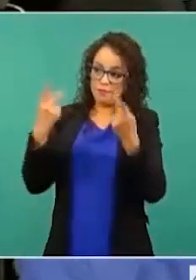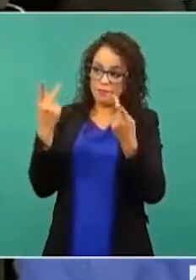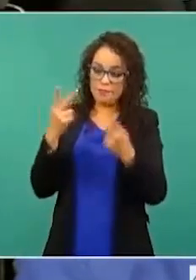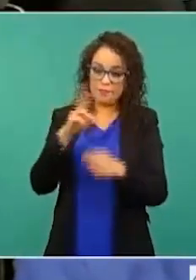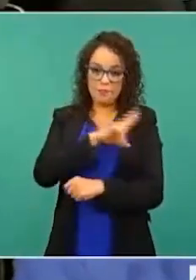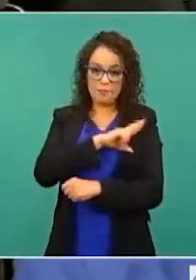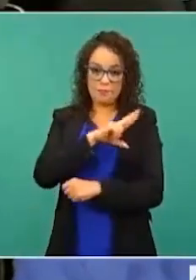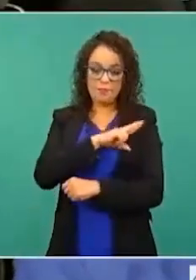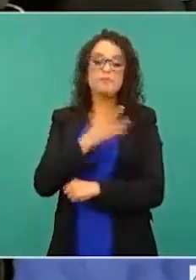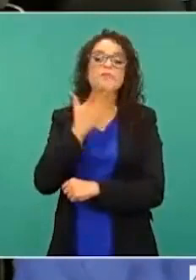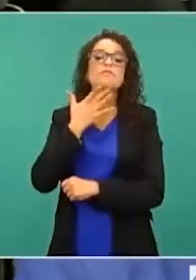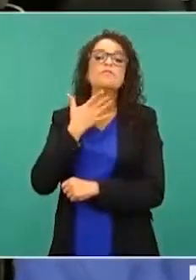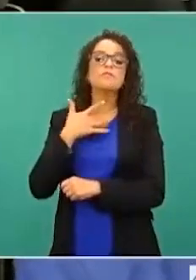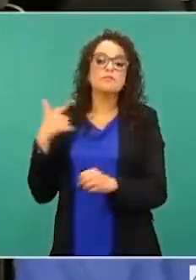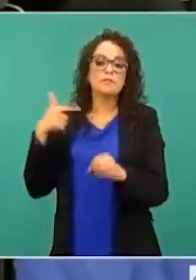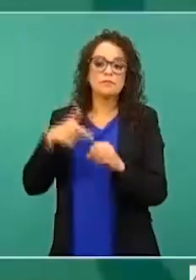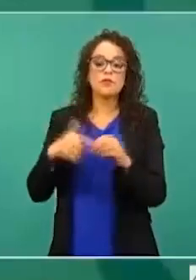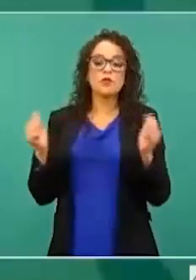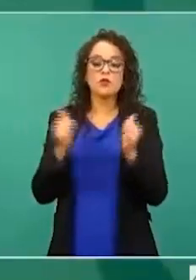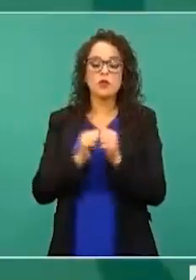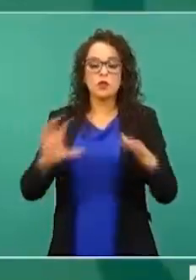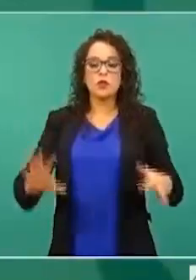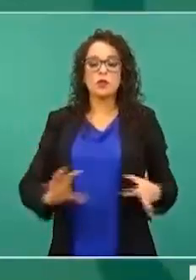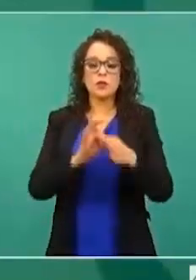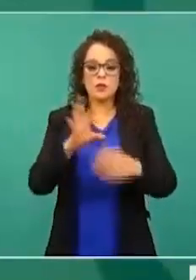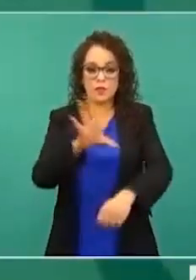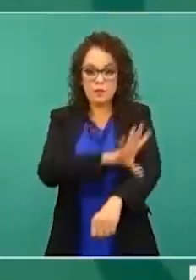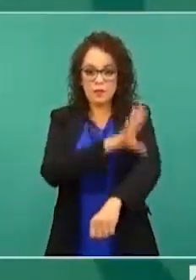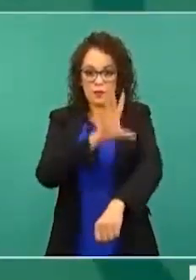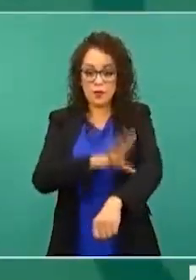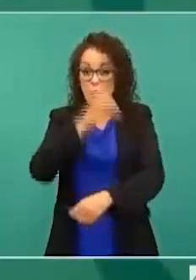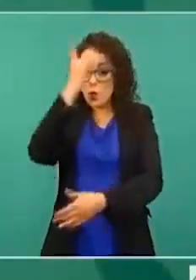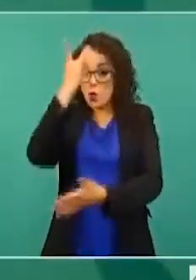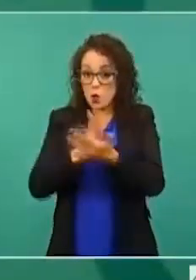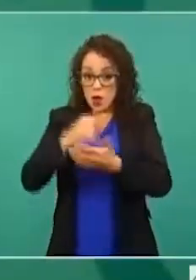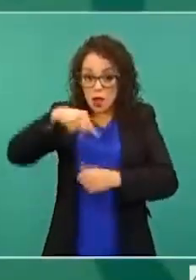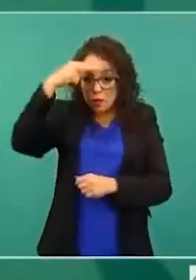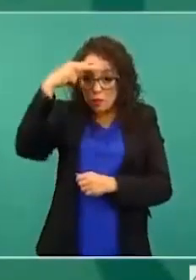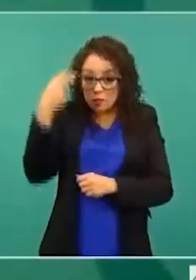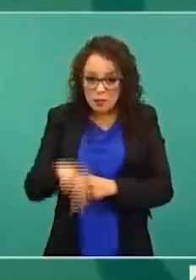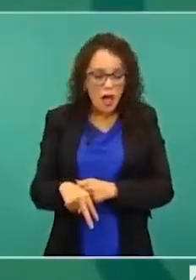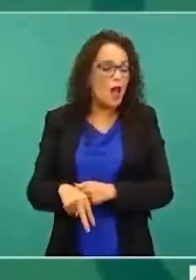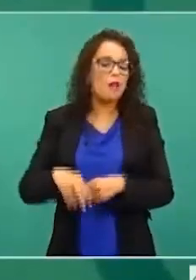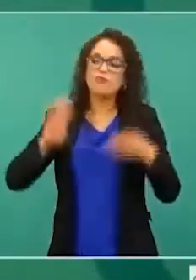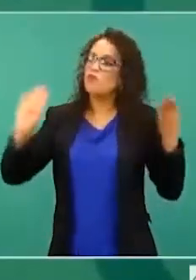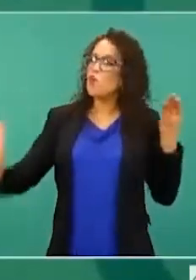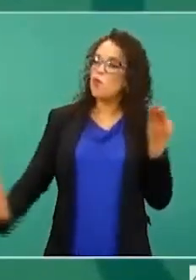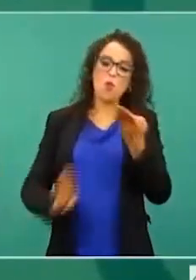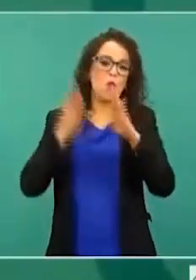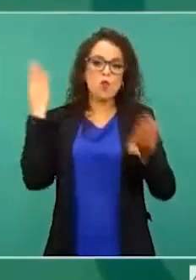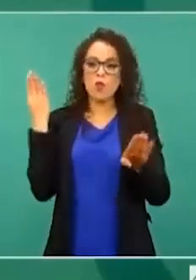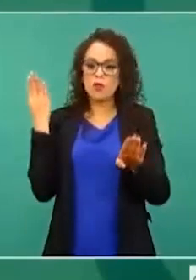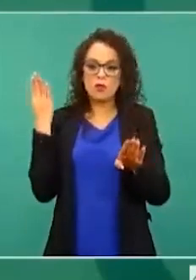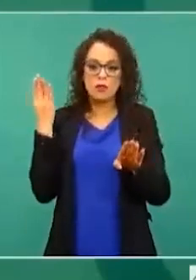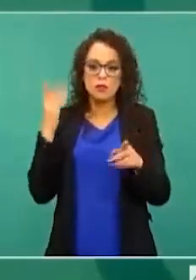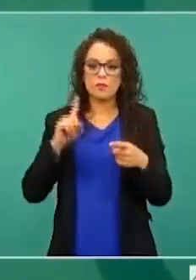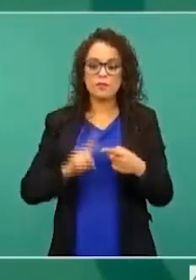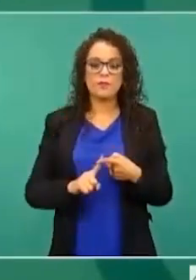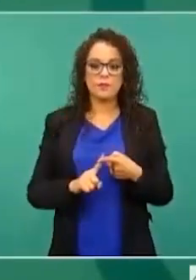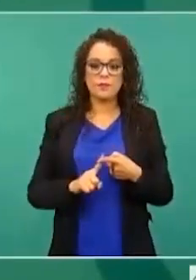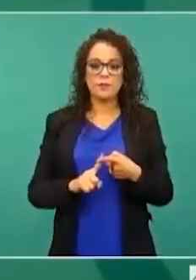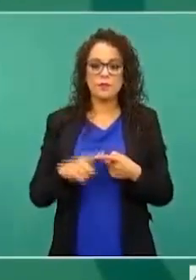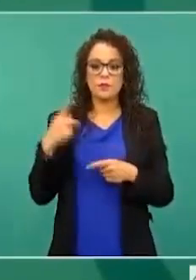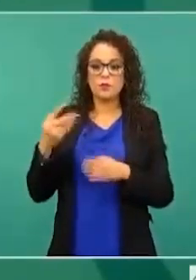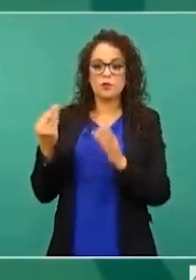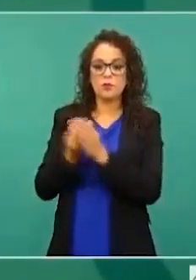de la industria eléctrica. Y se aplica no sólo en México. En todo el mundo. Reforma fiscal.